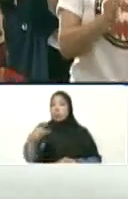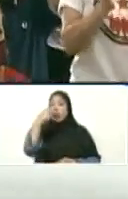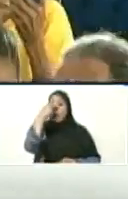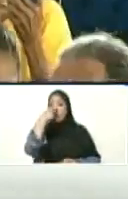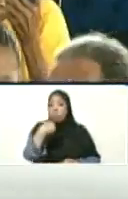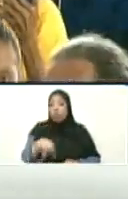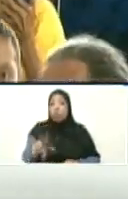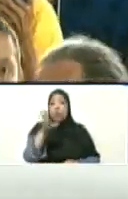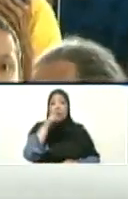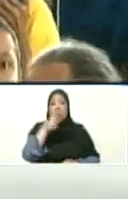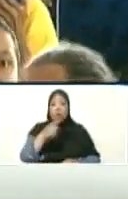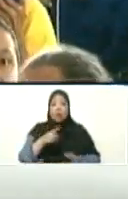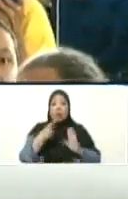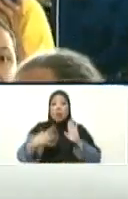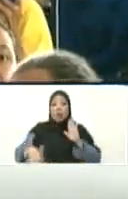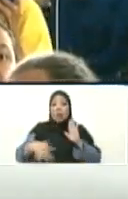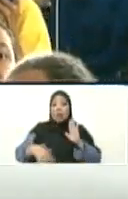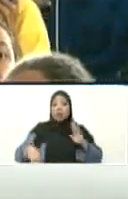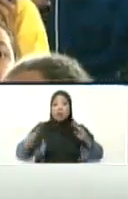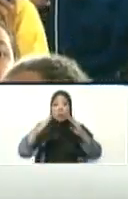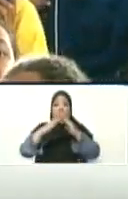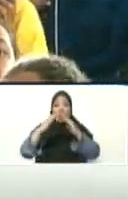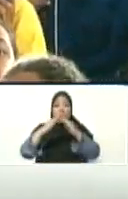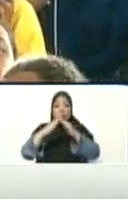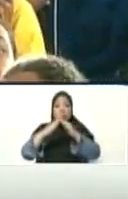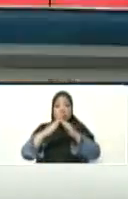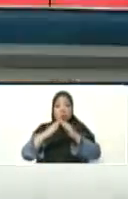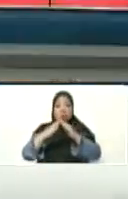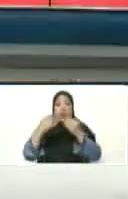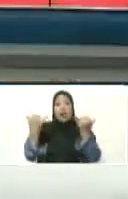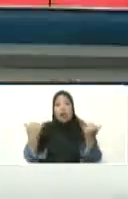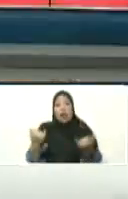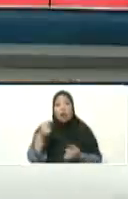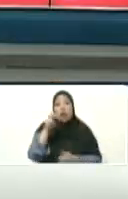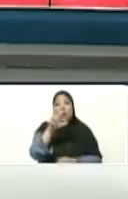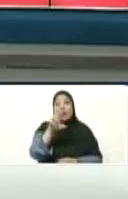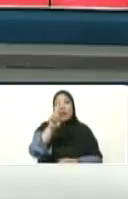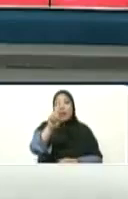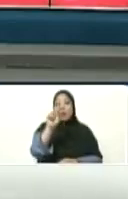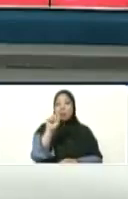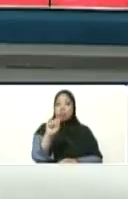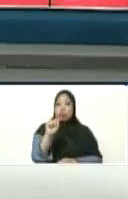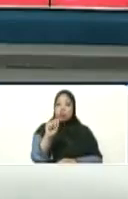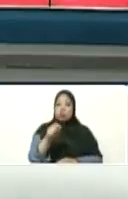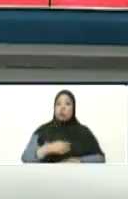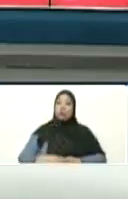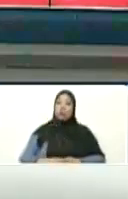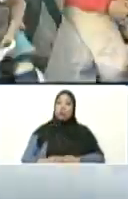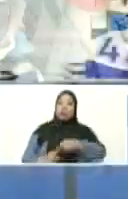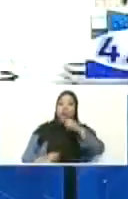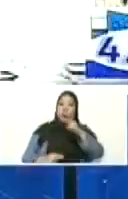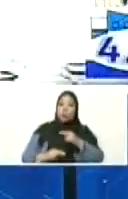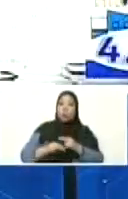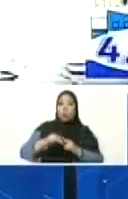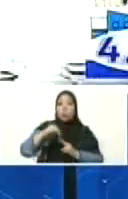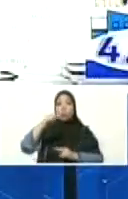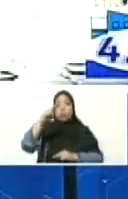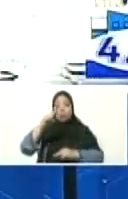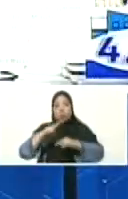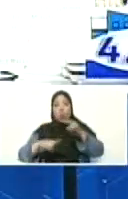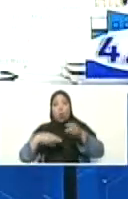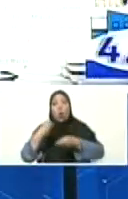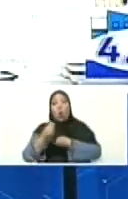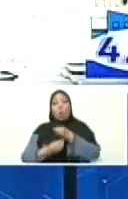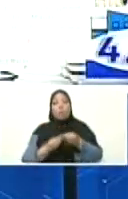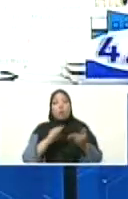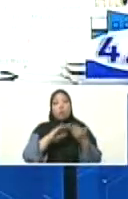Y ahora en el marco de las 3R.net, debemos seguir construyendo comunidad,